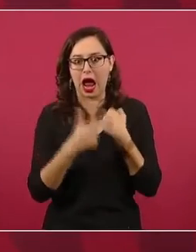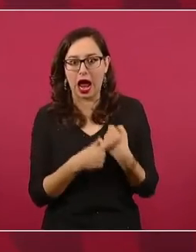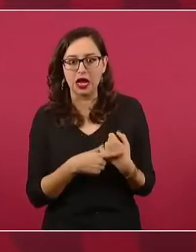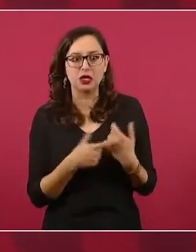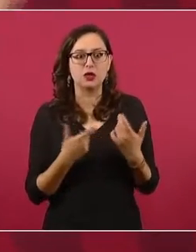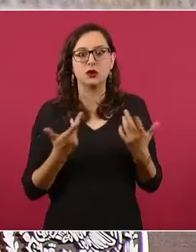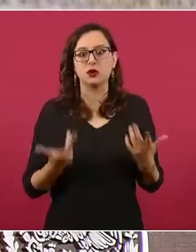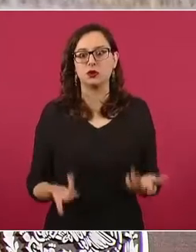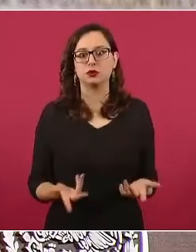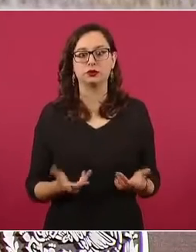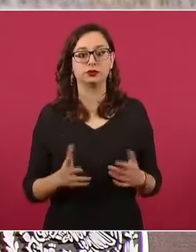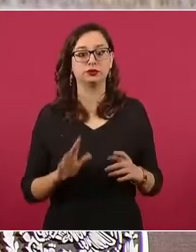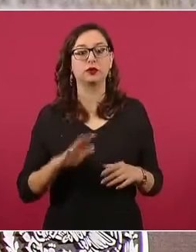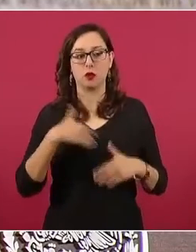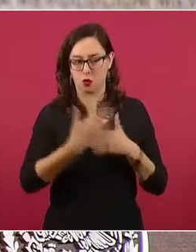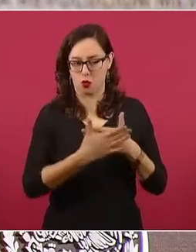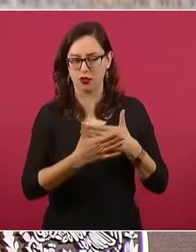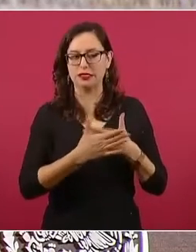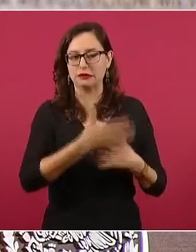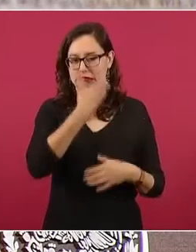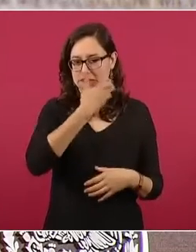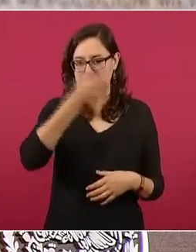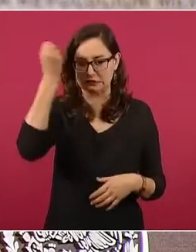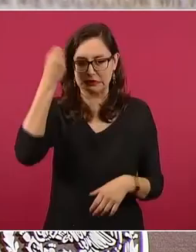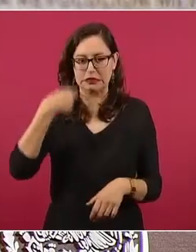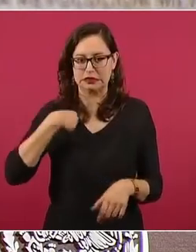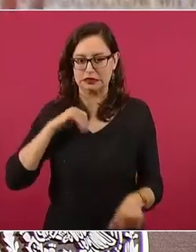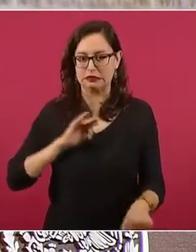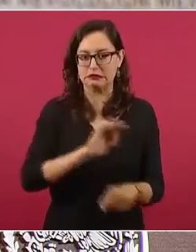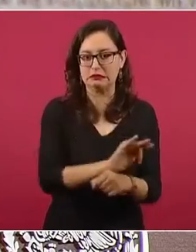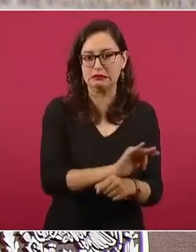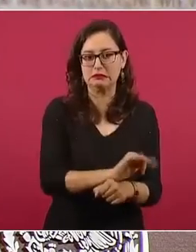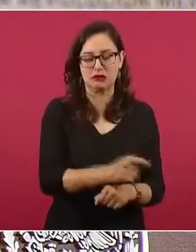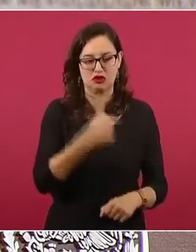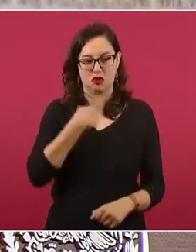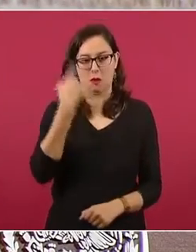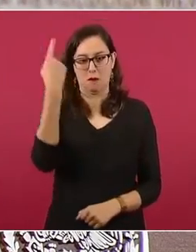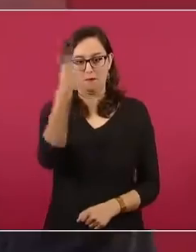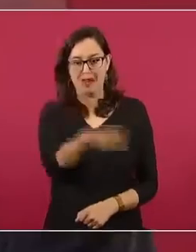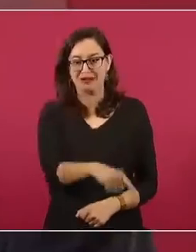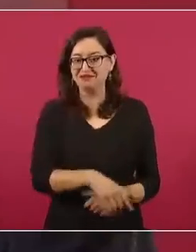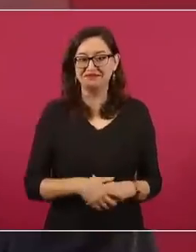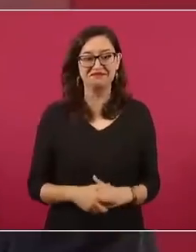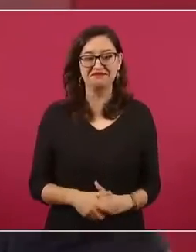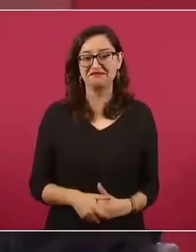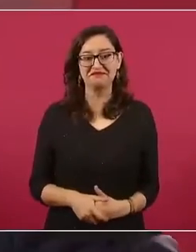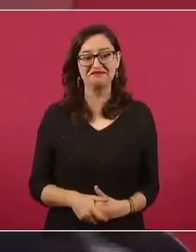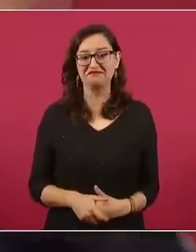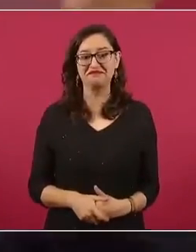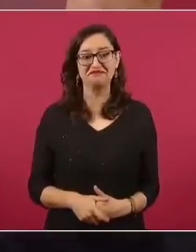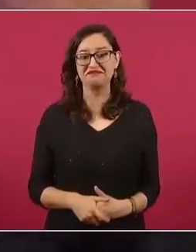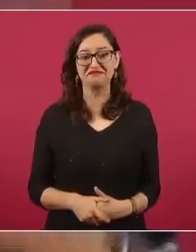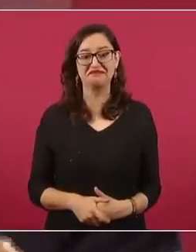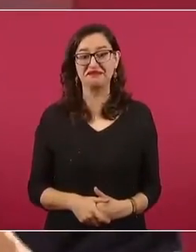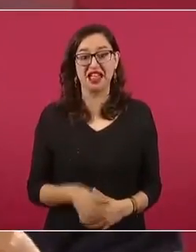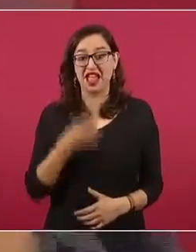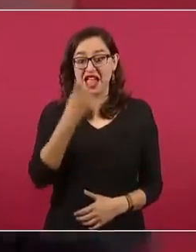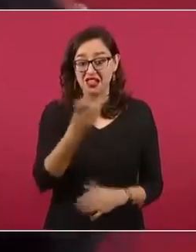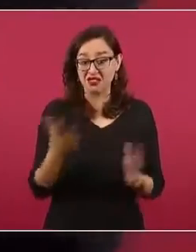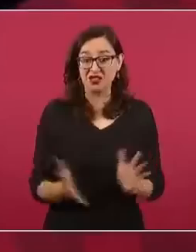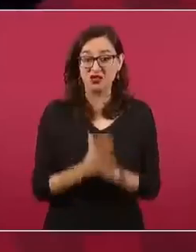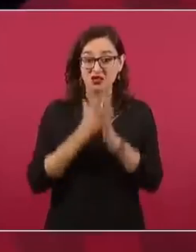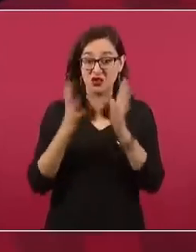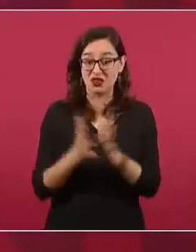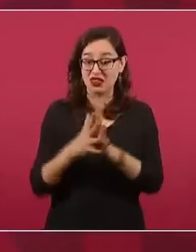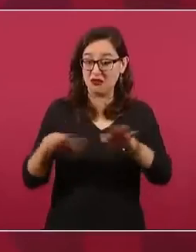no hay tapados, no hay dedazo. Eso es totalmente antidemocrático.